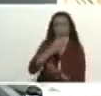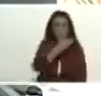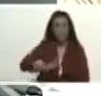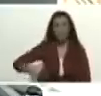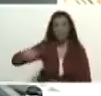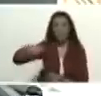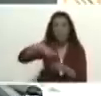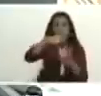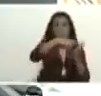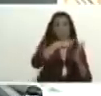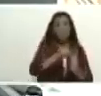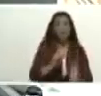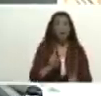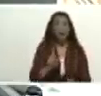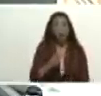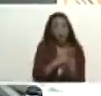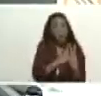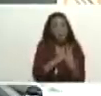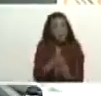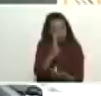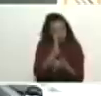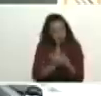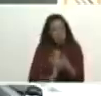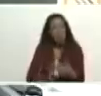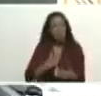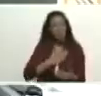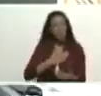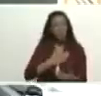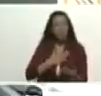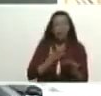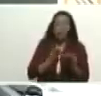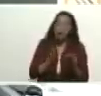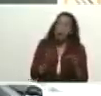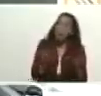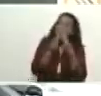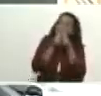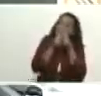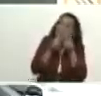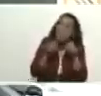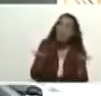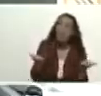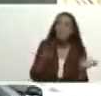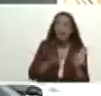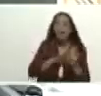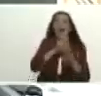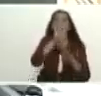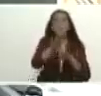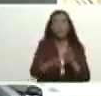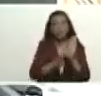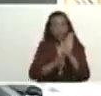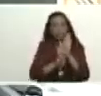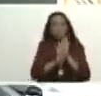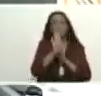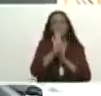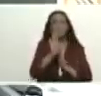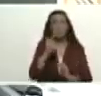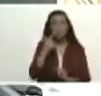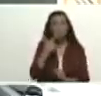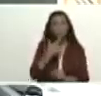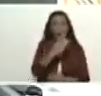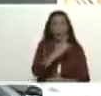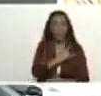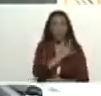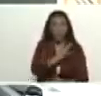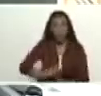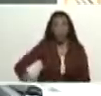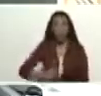una voluntad común para avanzar y cuando el presidente